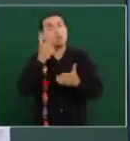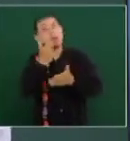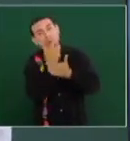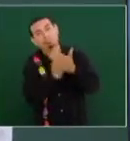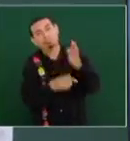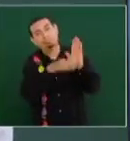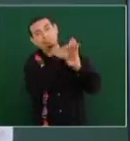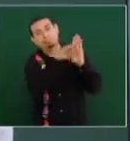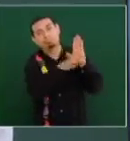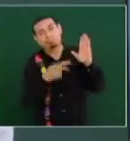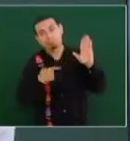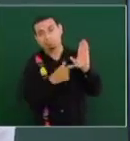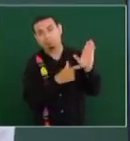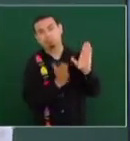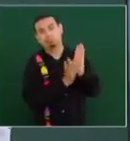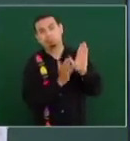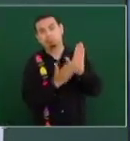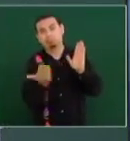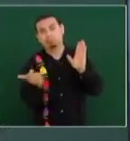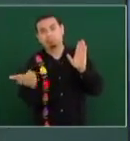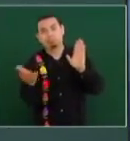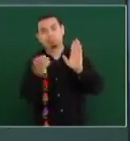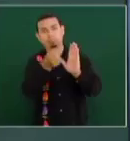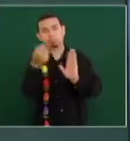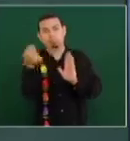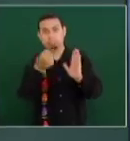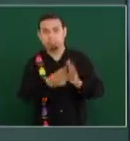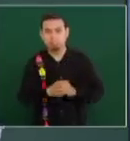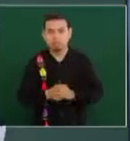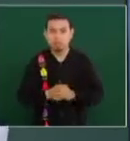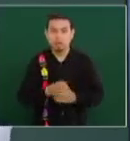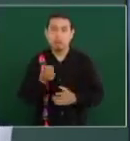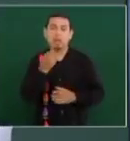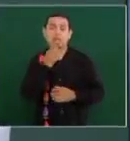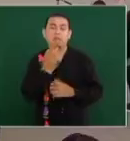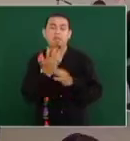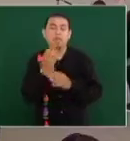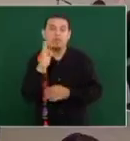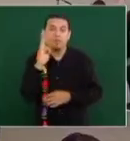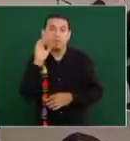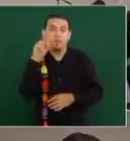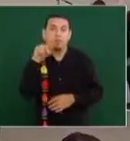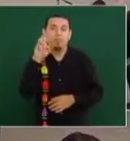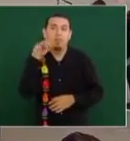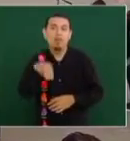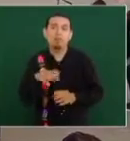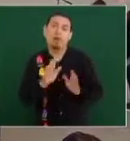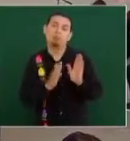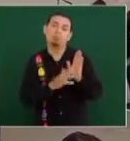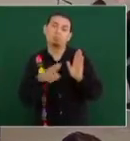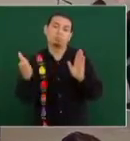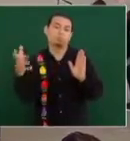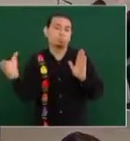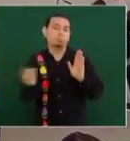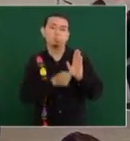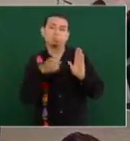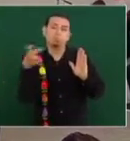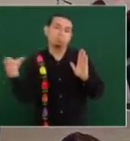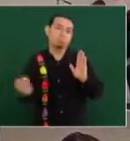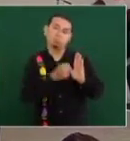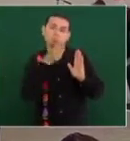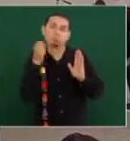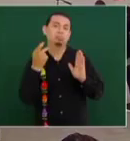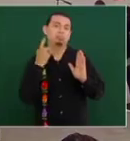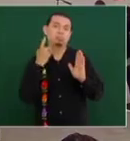había lo que llamaban el Fonden, que era un programa